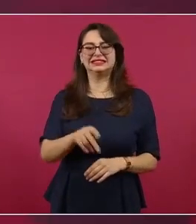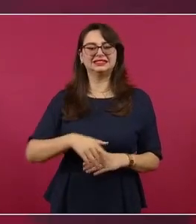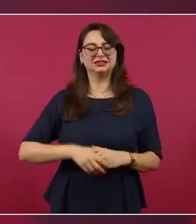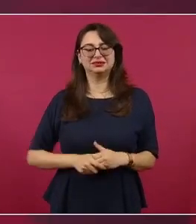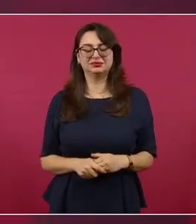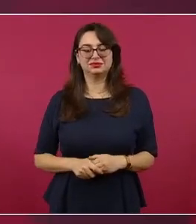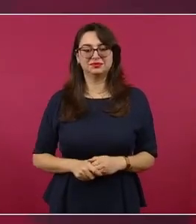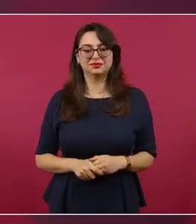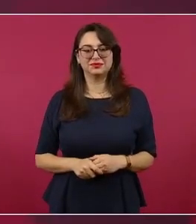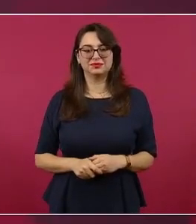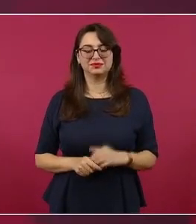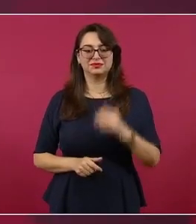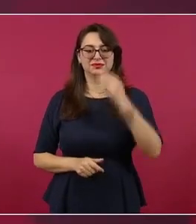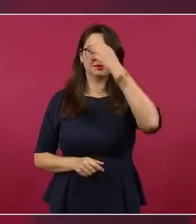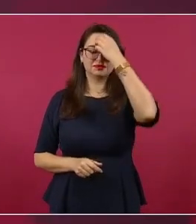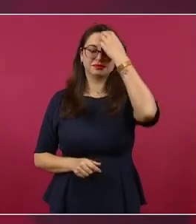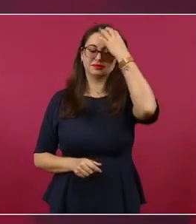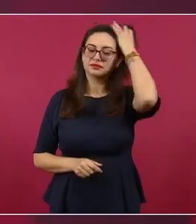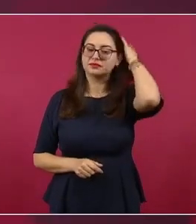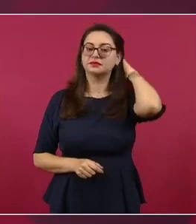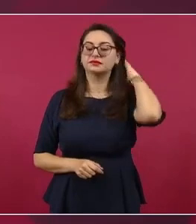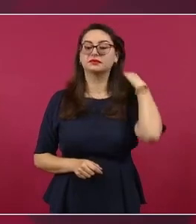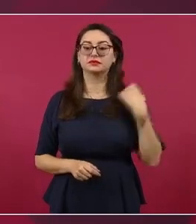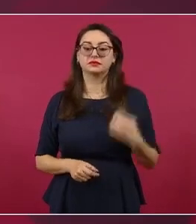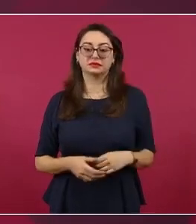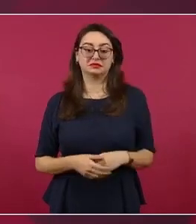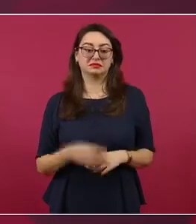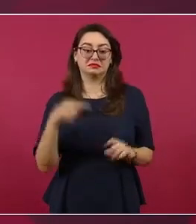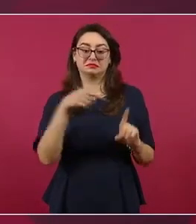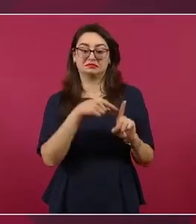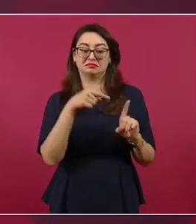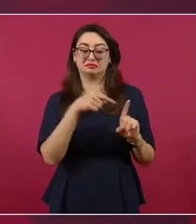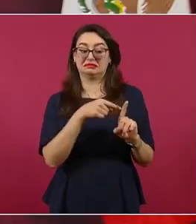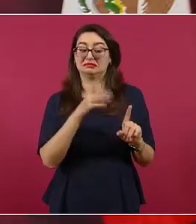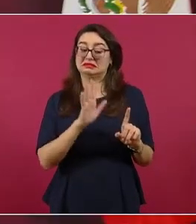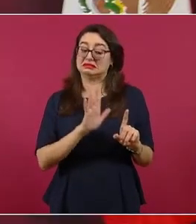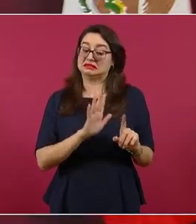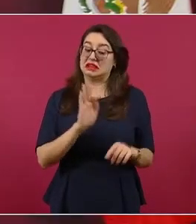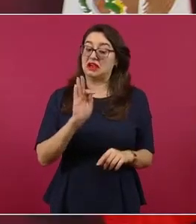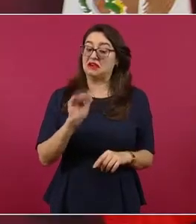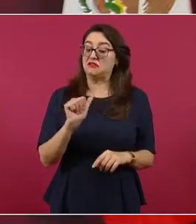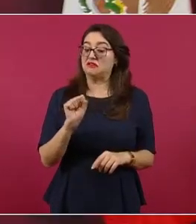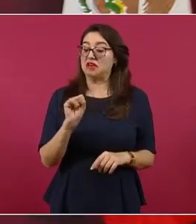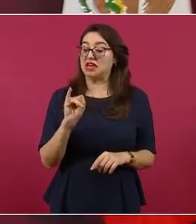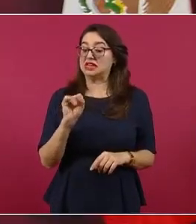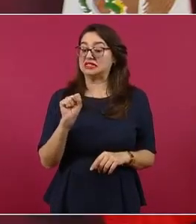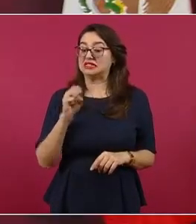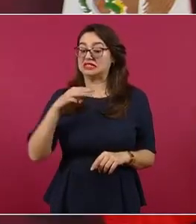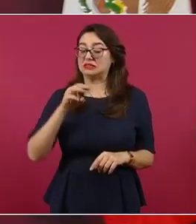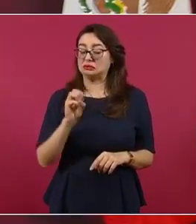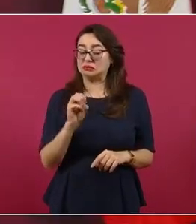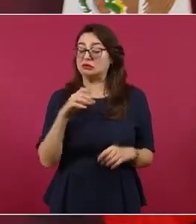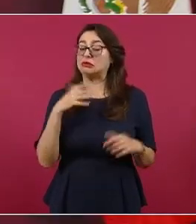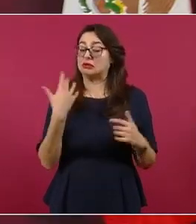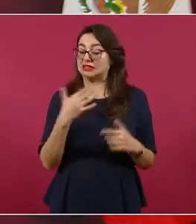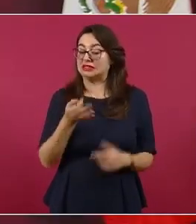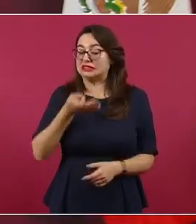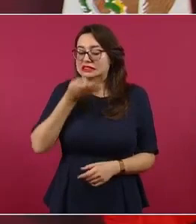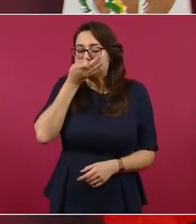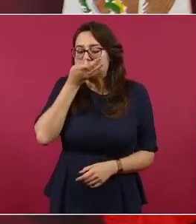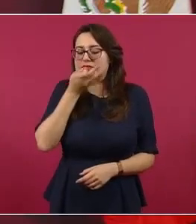muy cercana al fascismo, yo hace unos días hablaba de que afortunadamente aquí